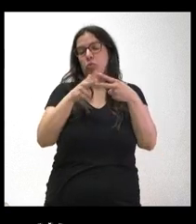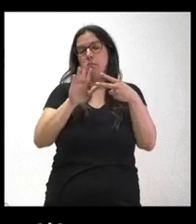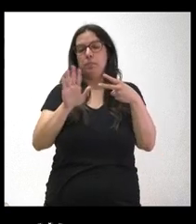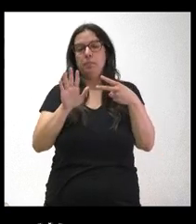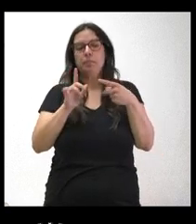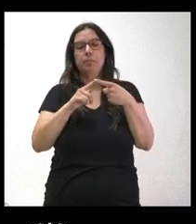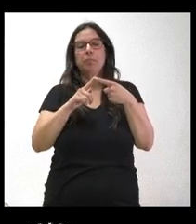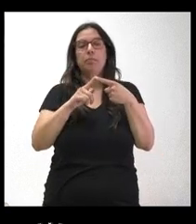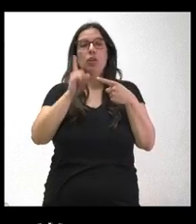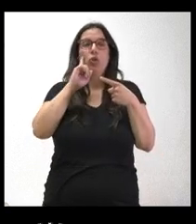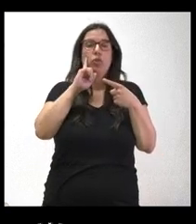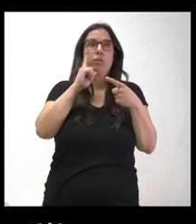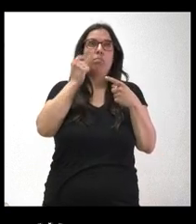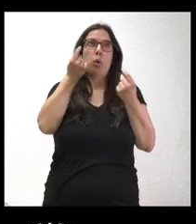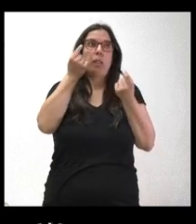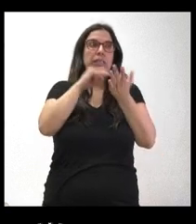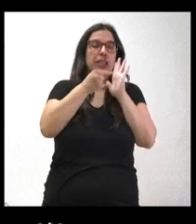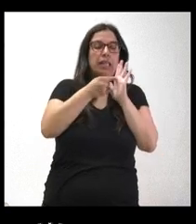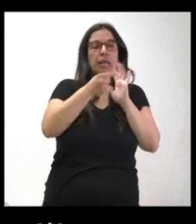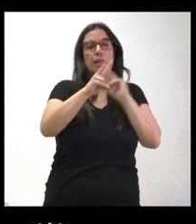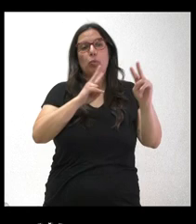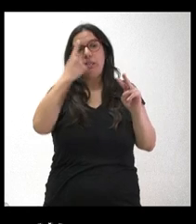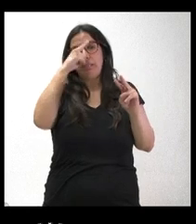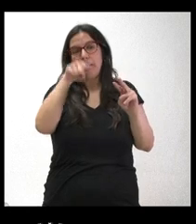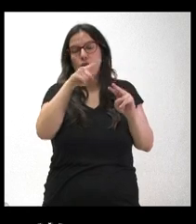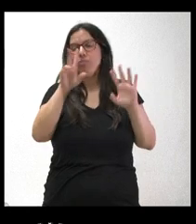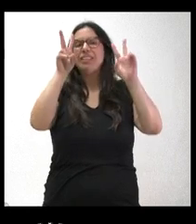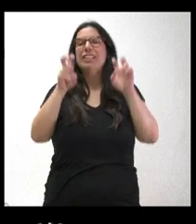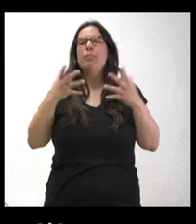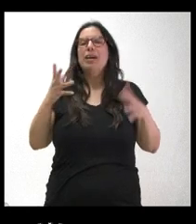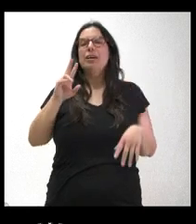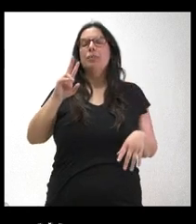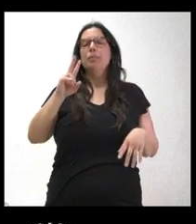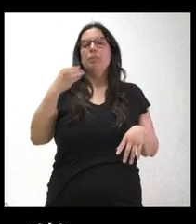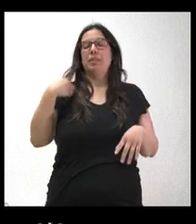no sé si eran un poco técnicas o me las habrá de responder. Respecto a la segunda opinión,